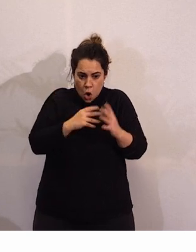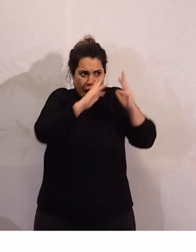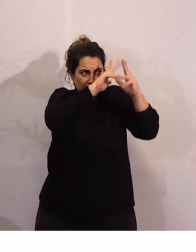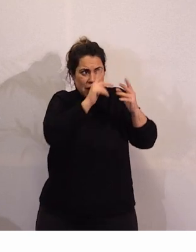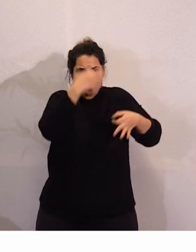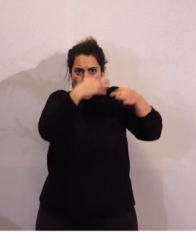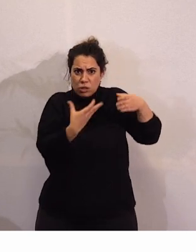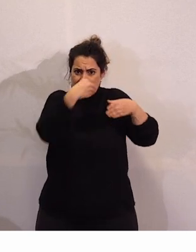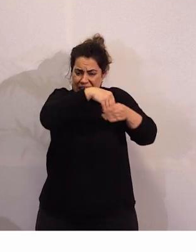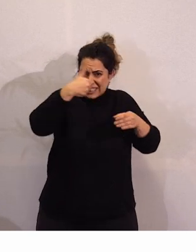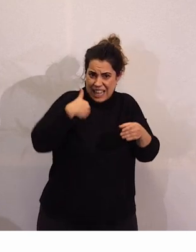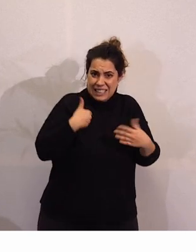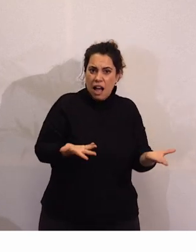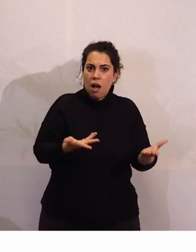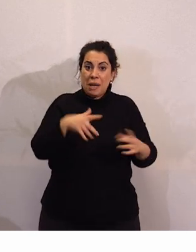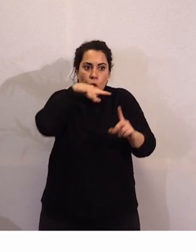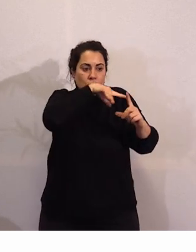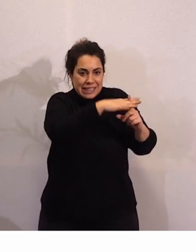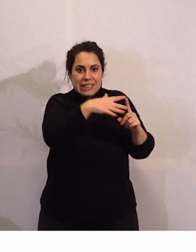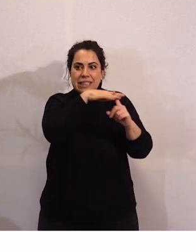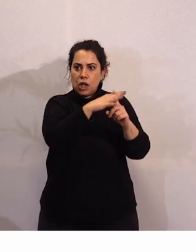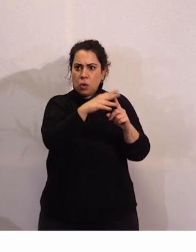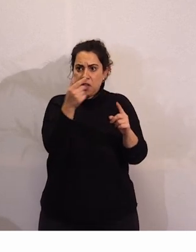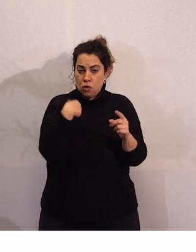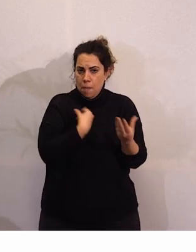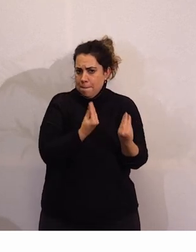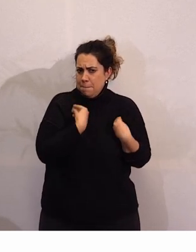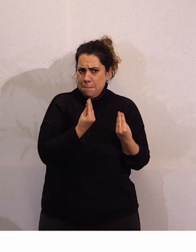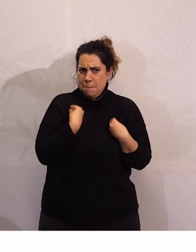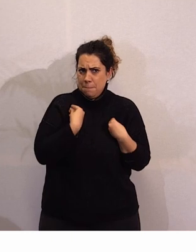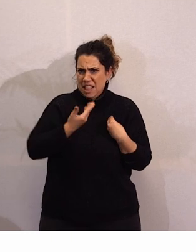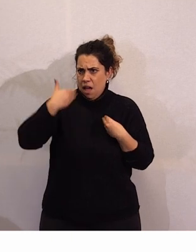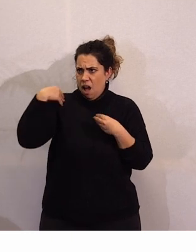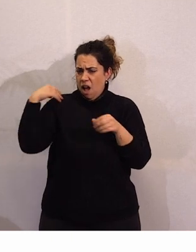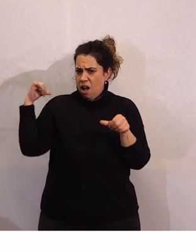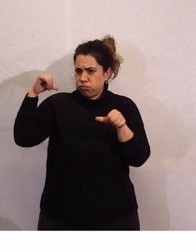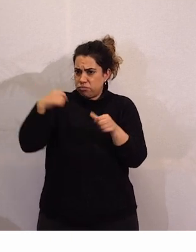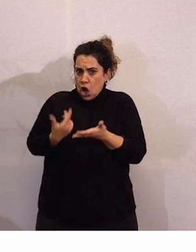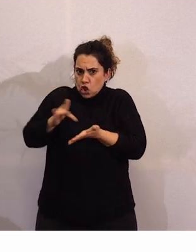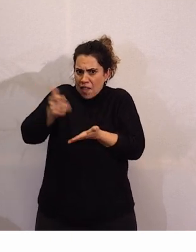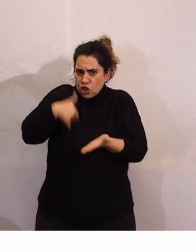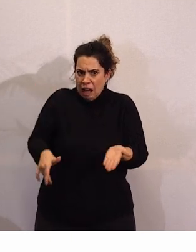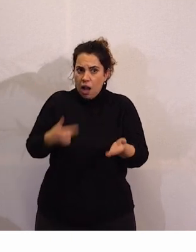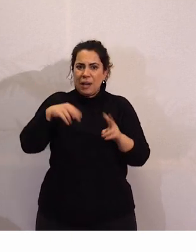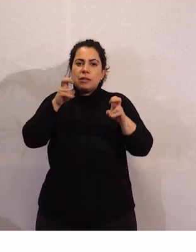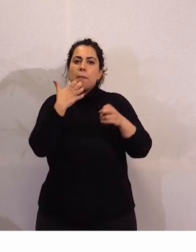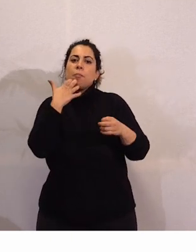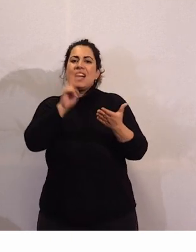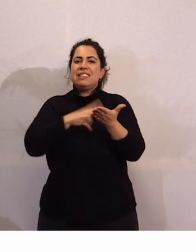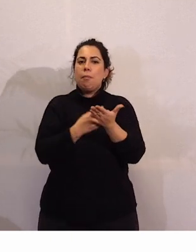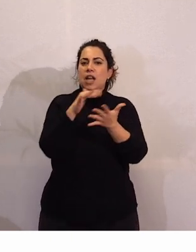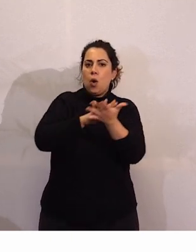justicia esas situaciones nos las hemos encontrado yo en mi vida pasada también con los intérpretes de lengua de signos que al principio